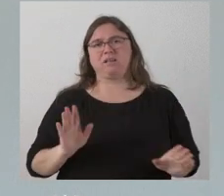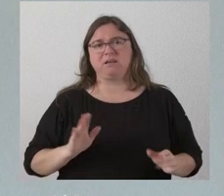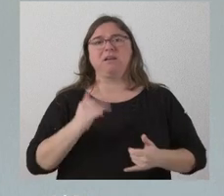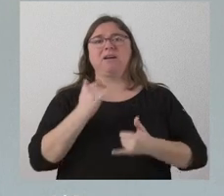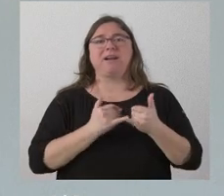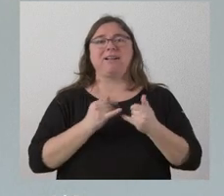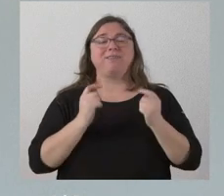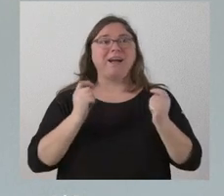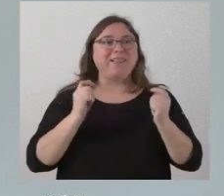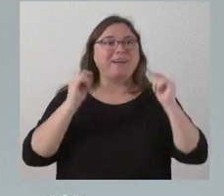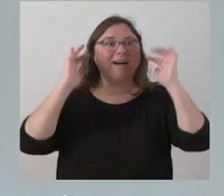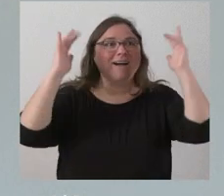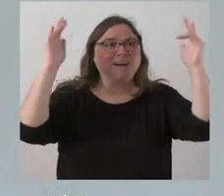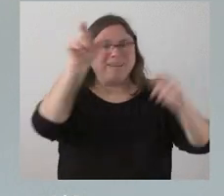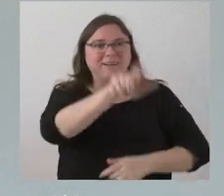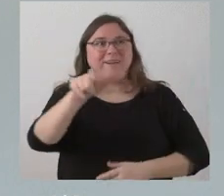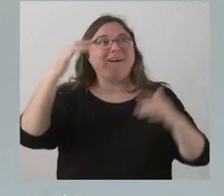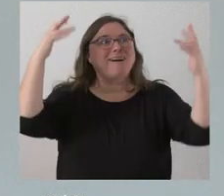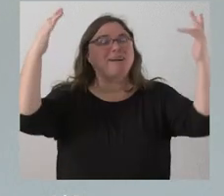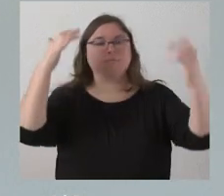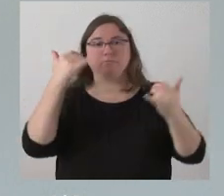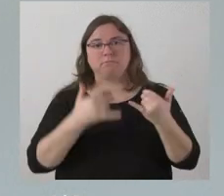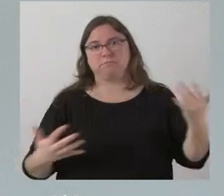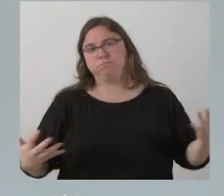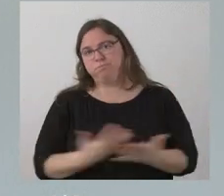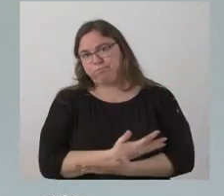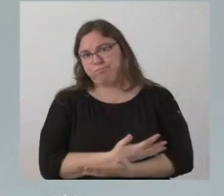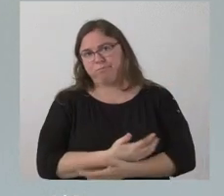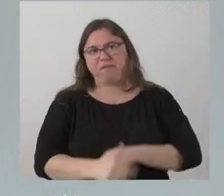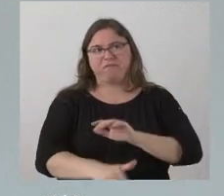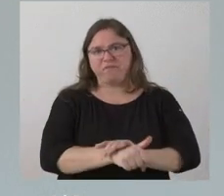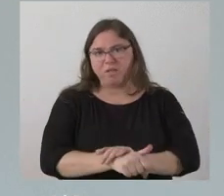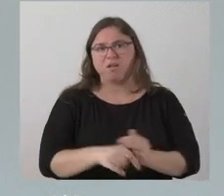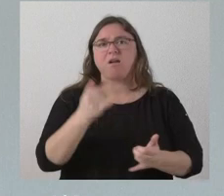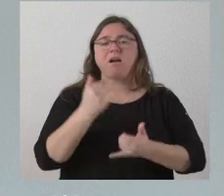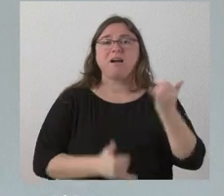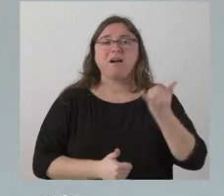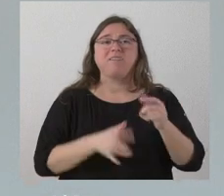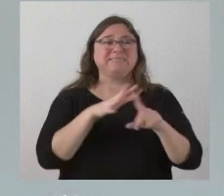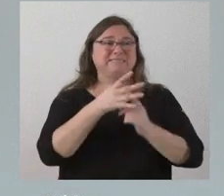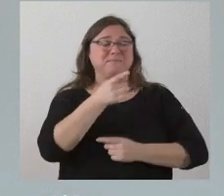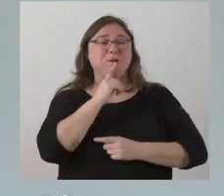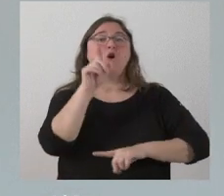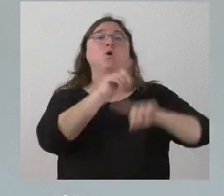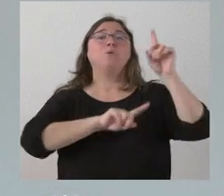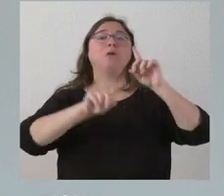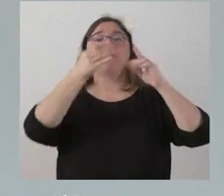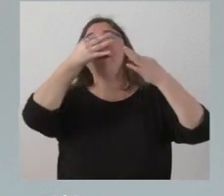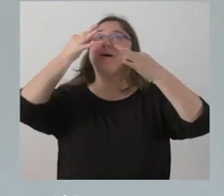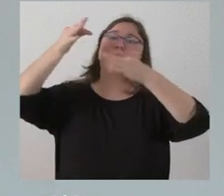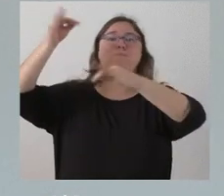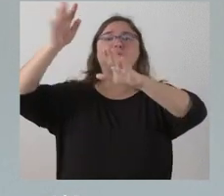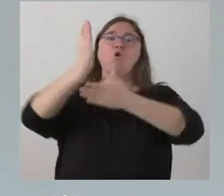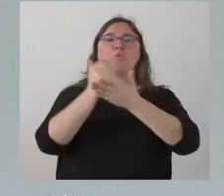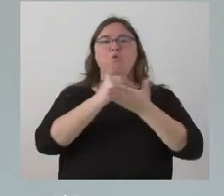generan muchas expectativas, donde se defraudan las expectativas de muchísimas personas, donde cuando la cosa no funciona el problema se transfiere a las comunidades autónomas